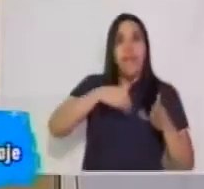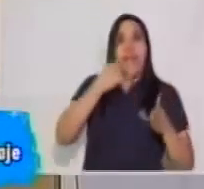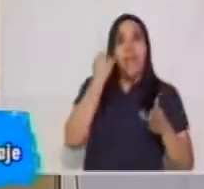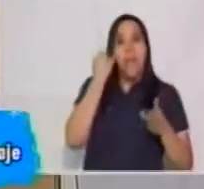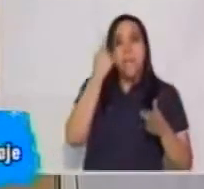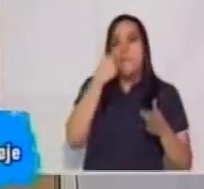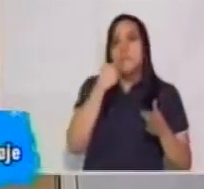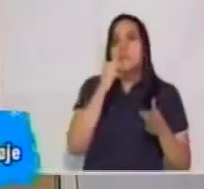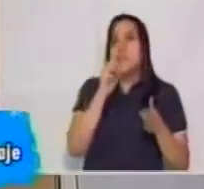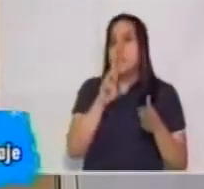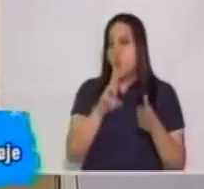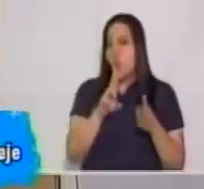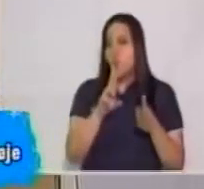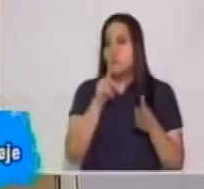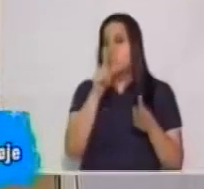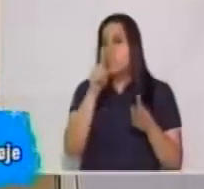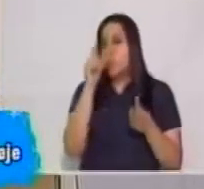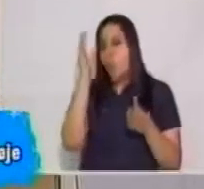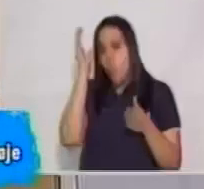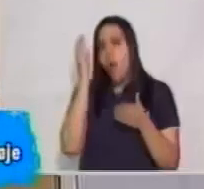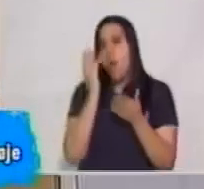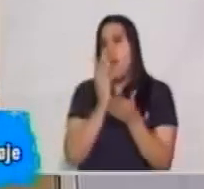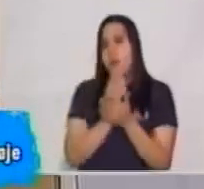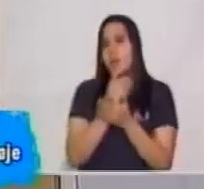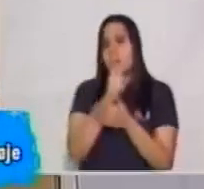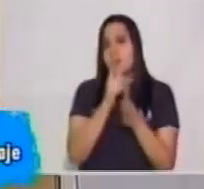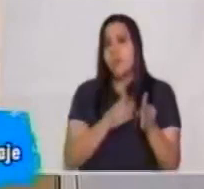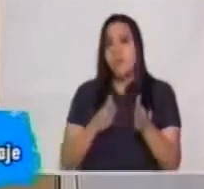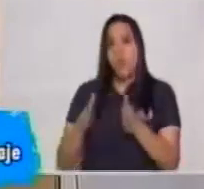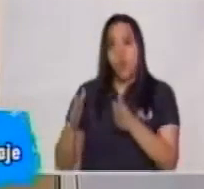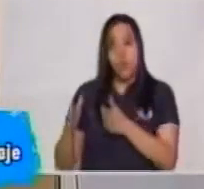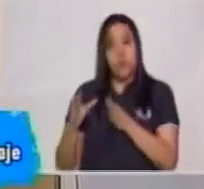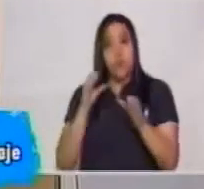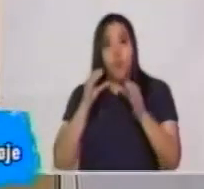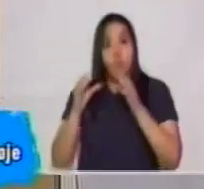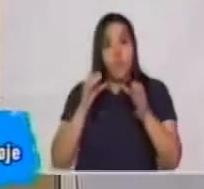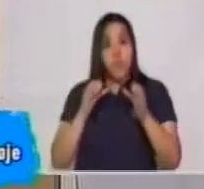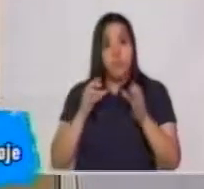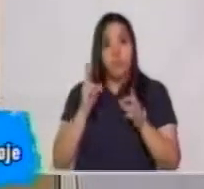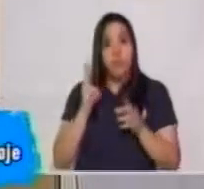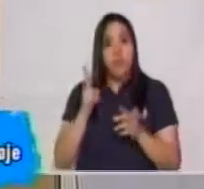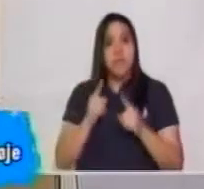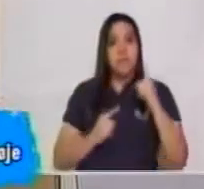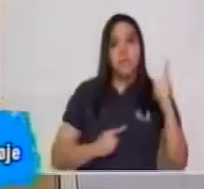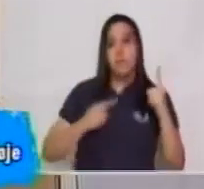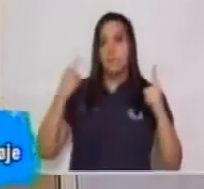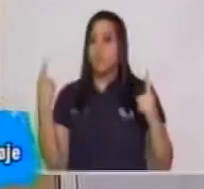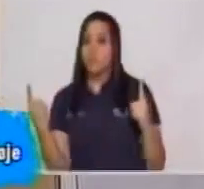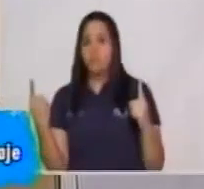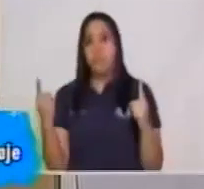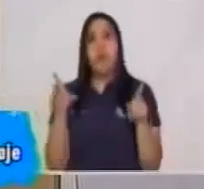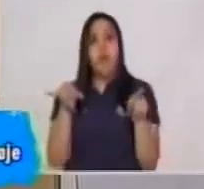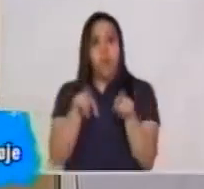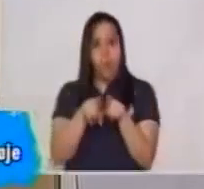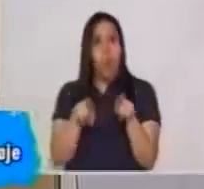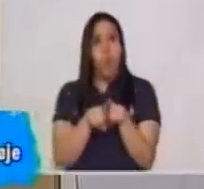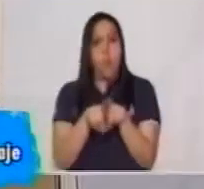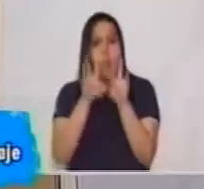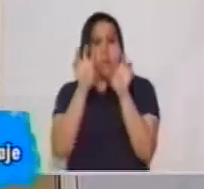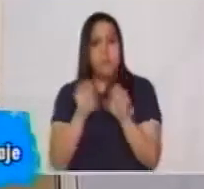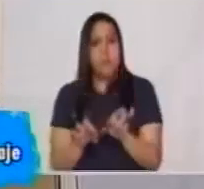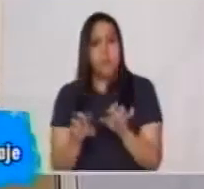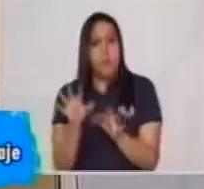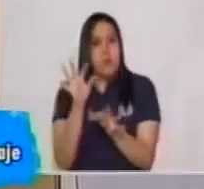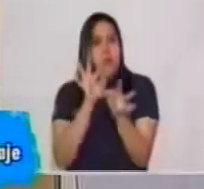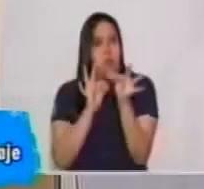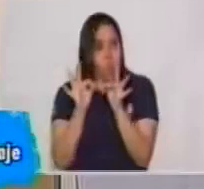¿Y crees tú que en el proceso de comunicación, emisor y receptor siempre son la misma persona? ¿O hay algún cambio?